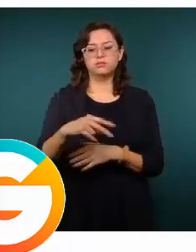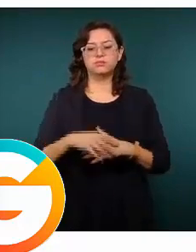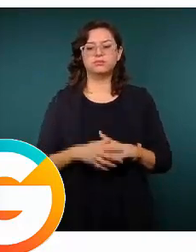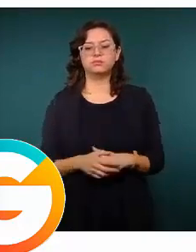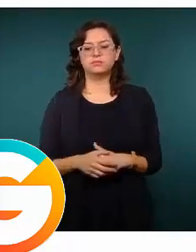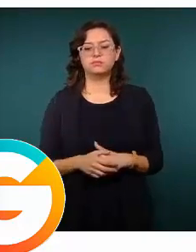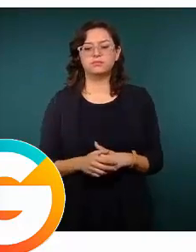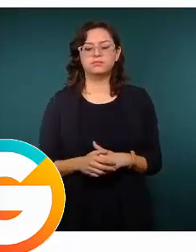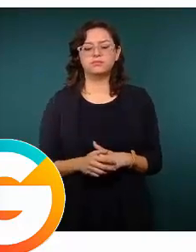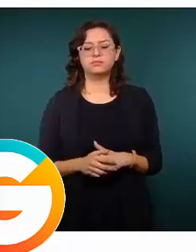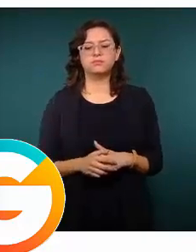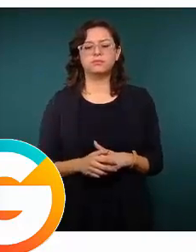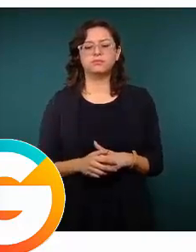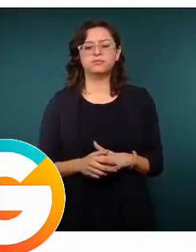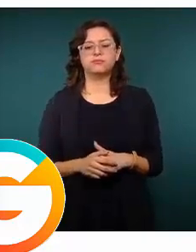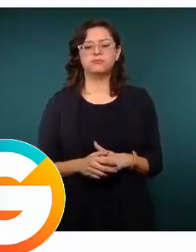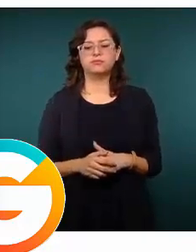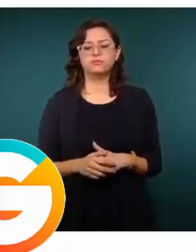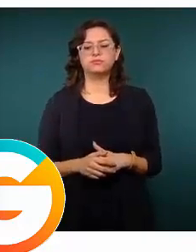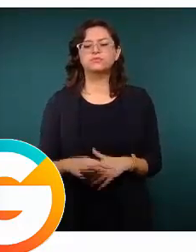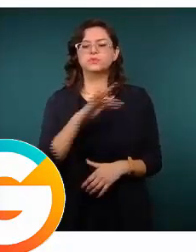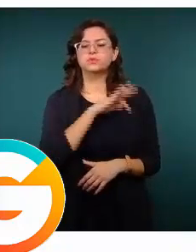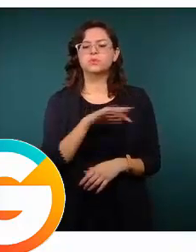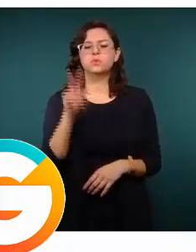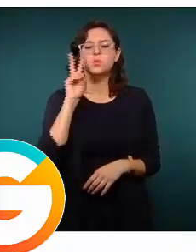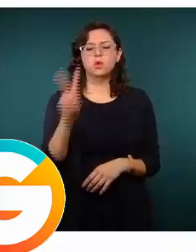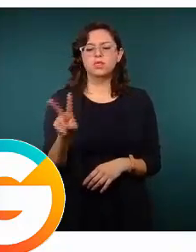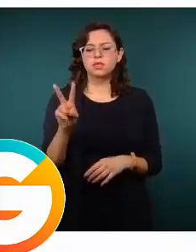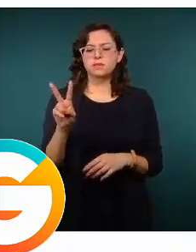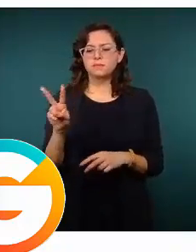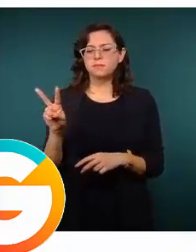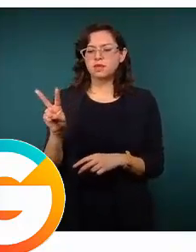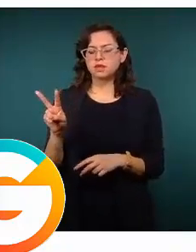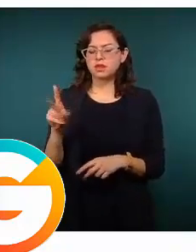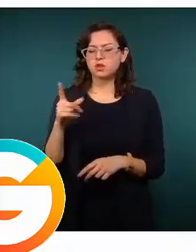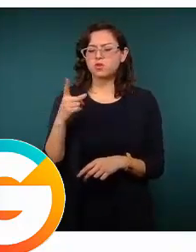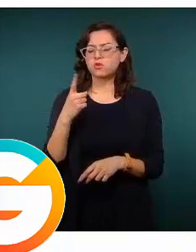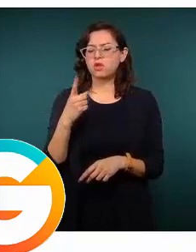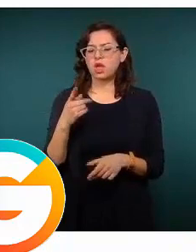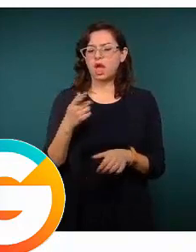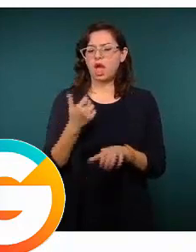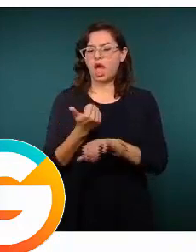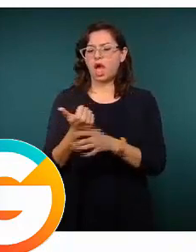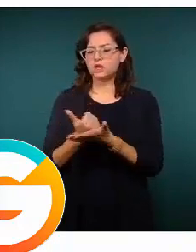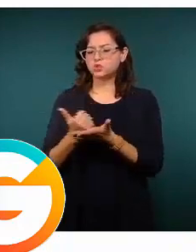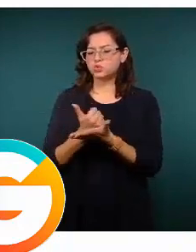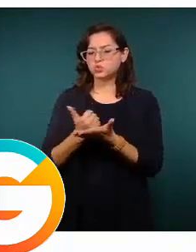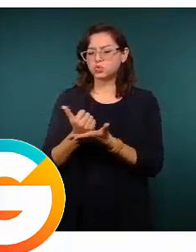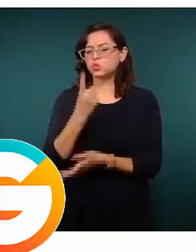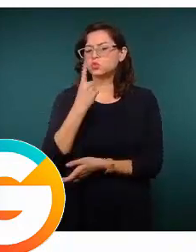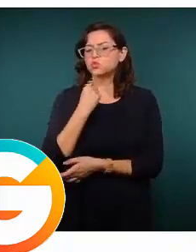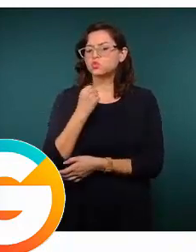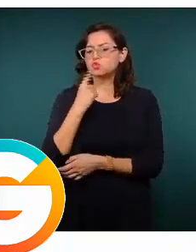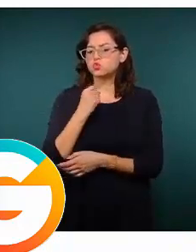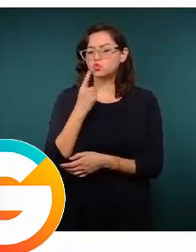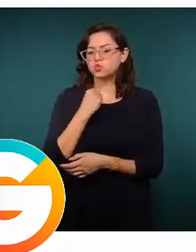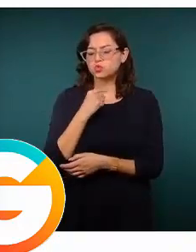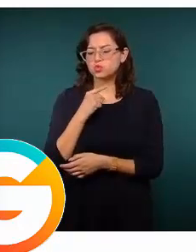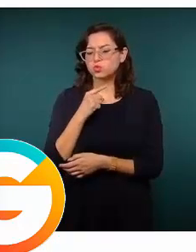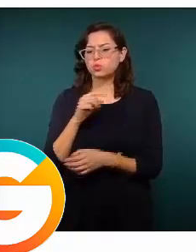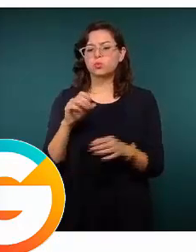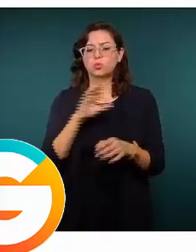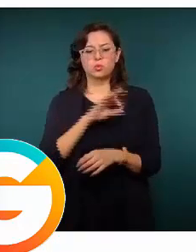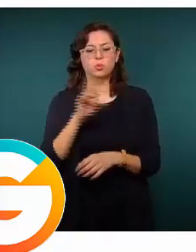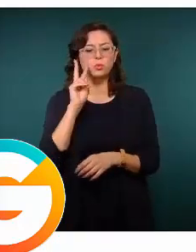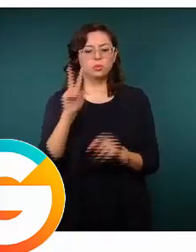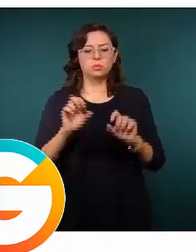ahí vemos estas líneas azul y roja que son los ductos de Pemex, que